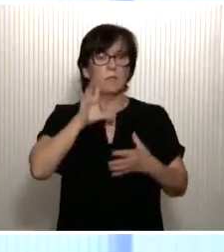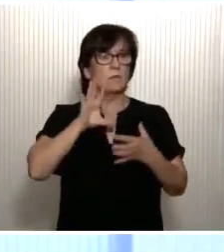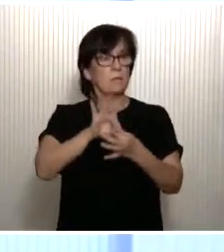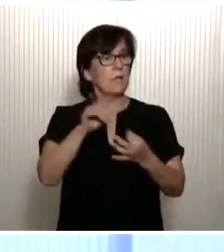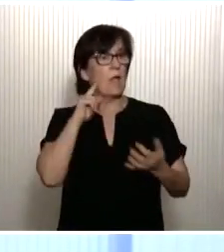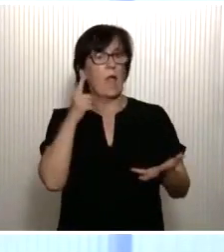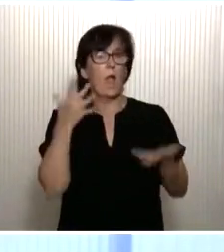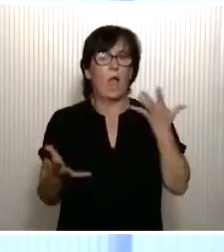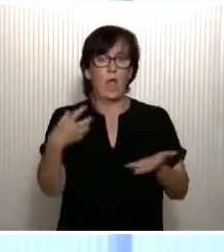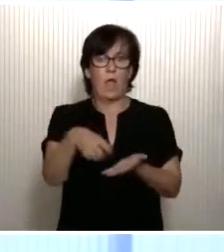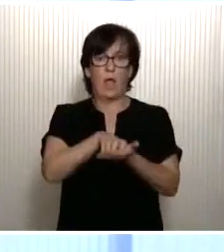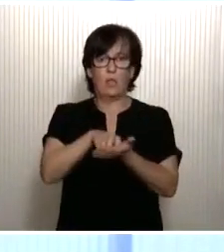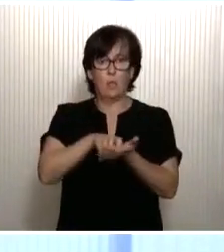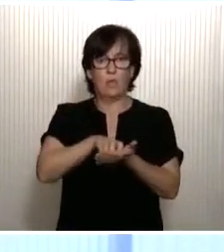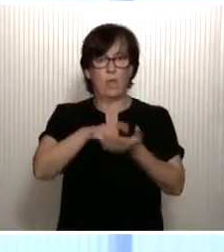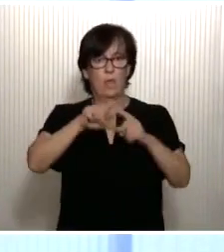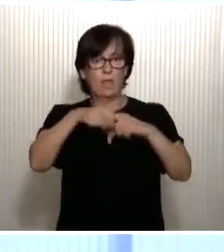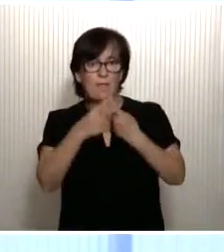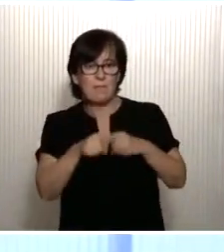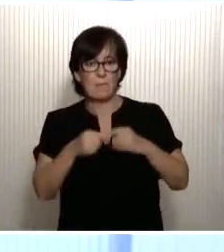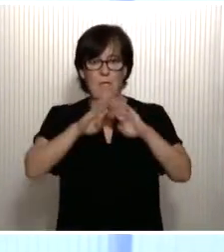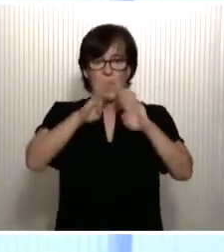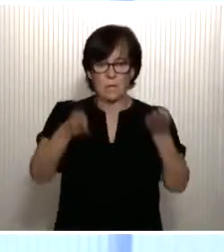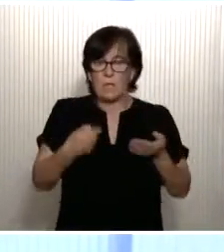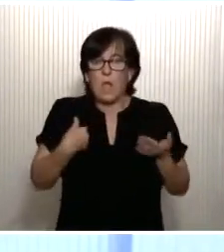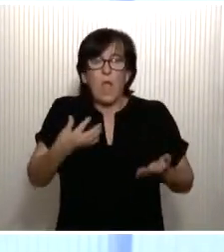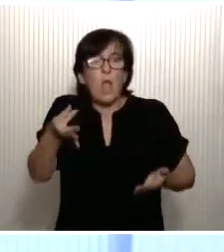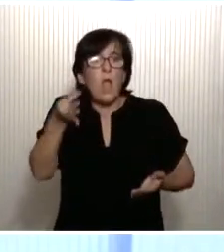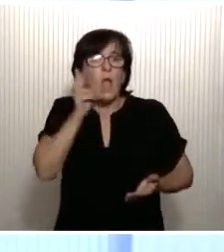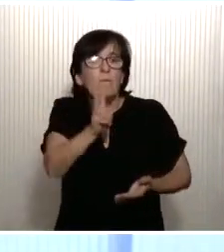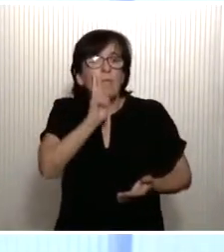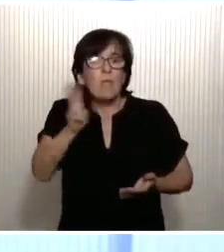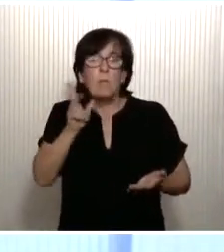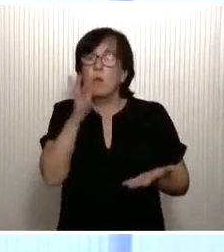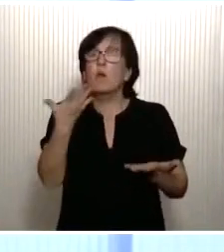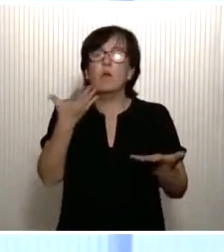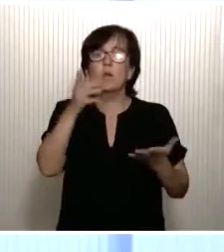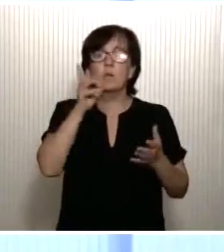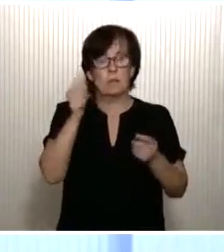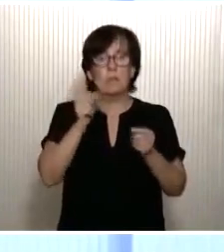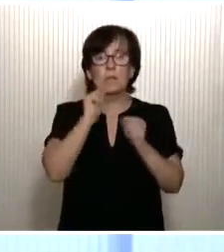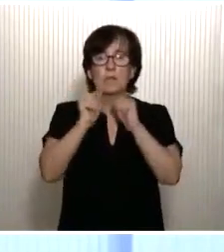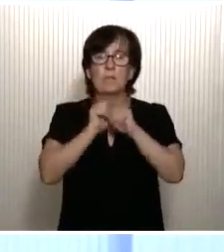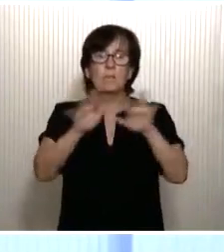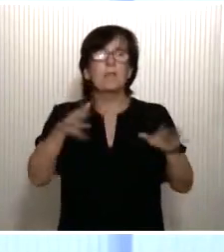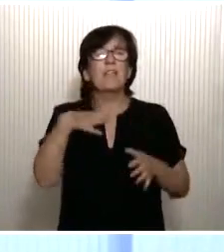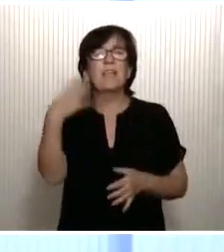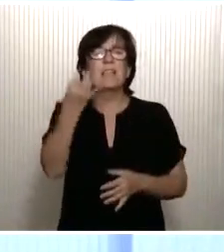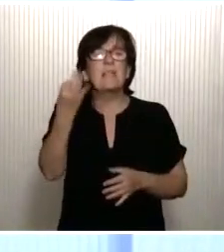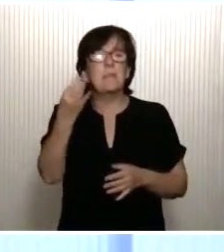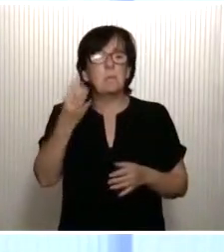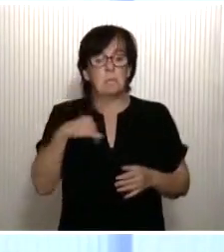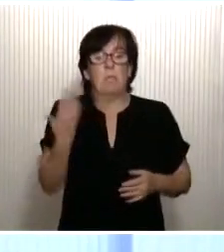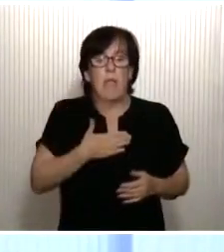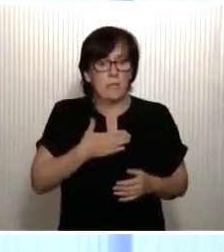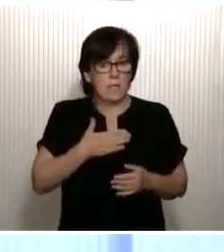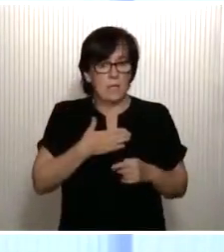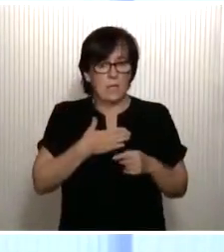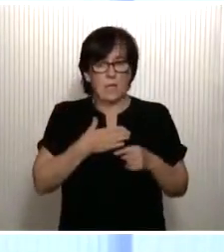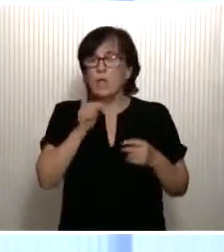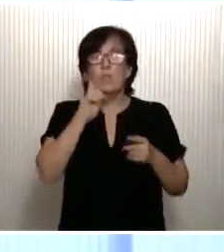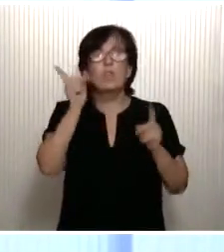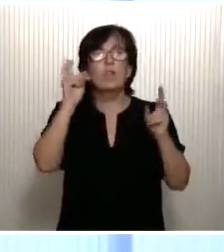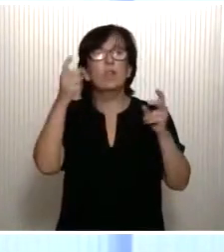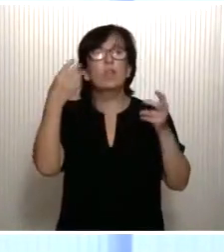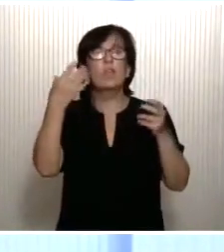incertidumbre de las familias en los hogares. Lo estamos viendo. La incertidumbre de esta pandemia. ¿Qué es lo que va a ocurrir al día siguiente? No solamente en términos